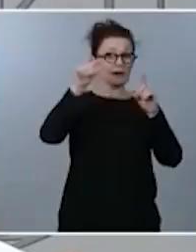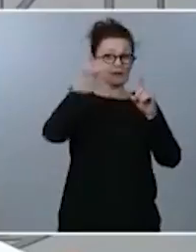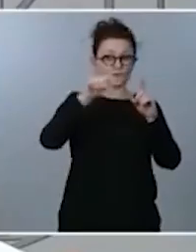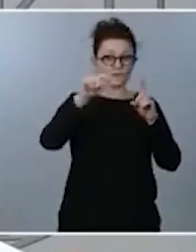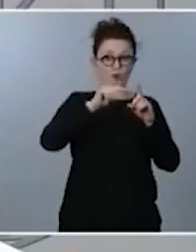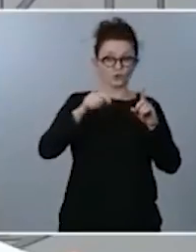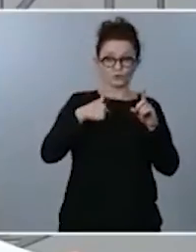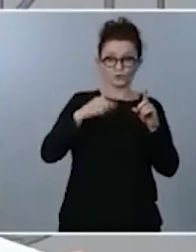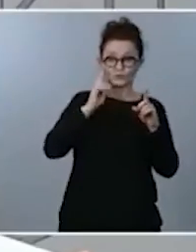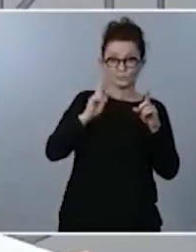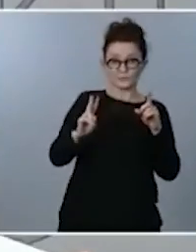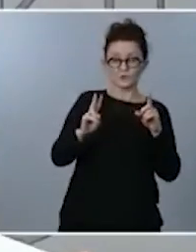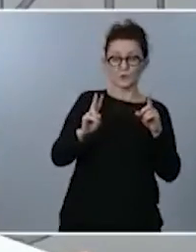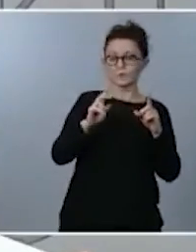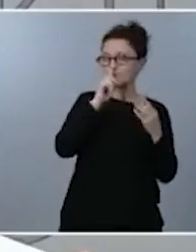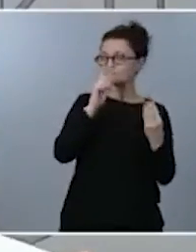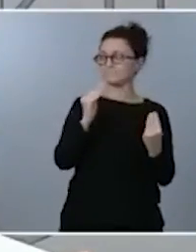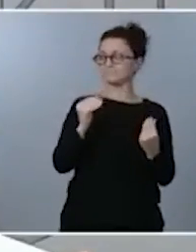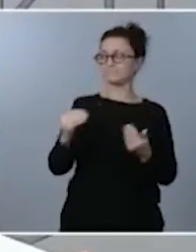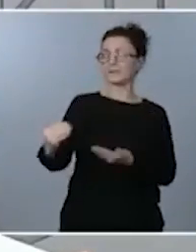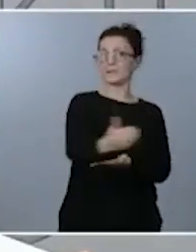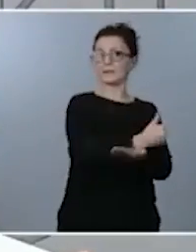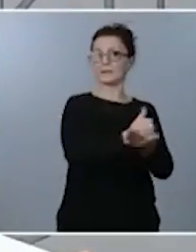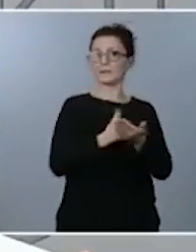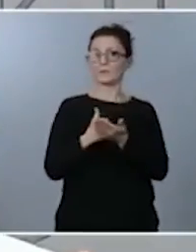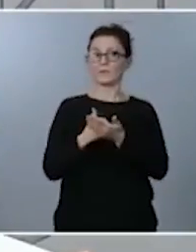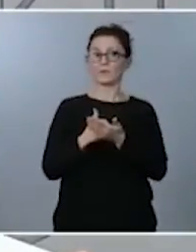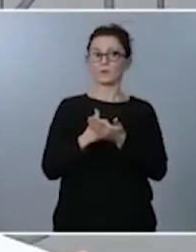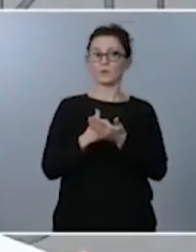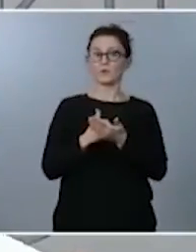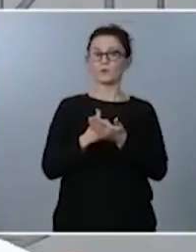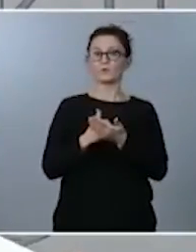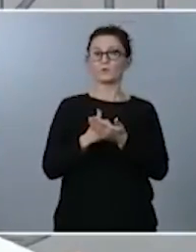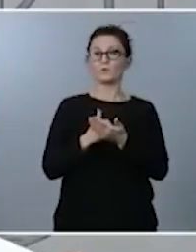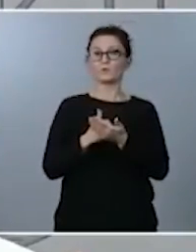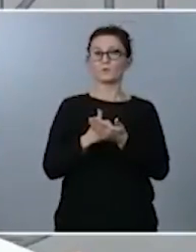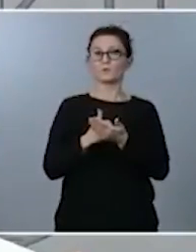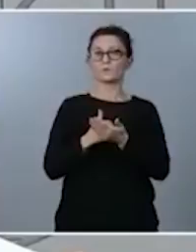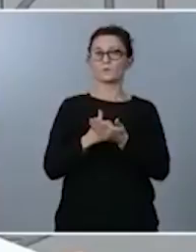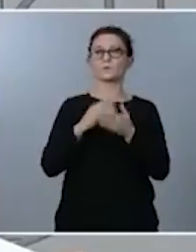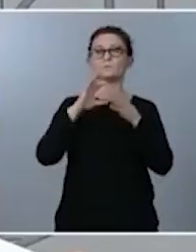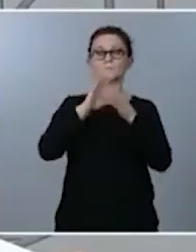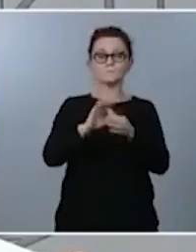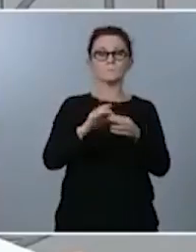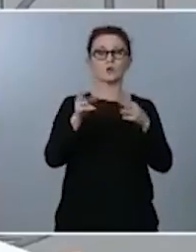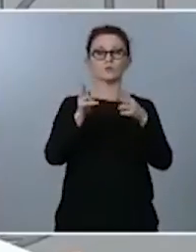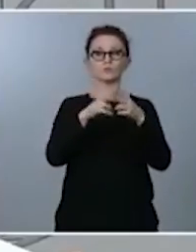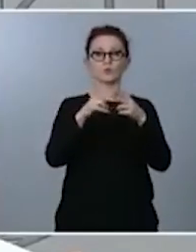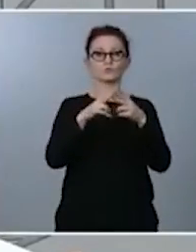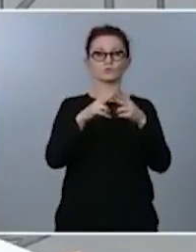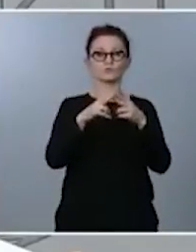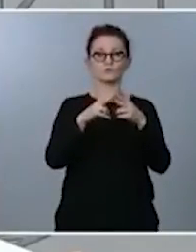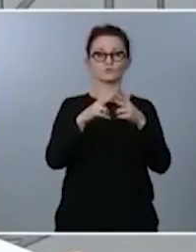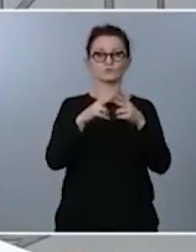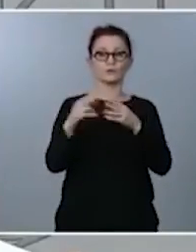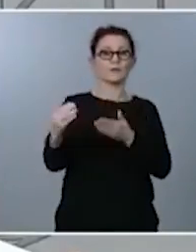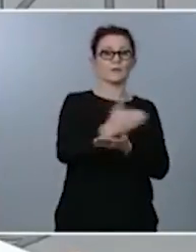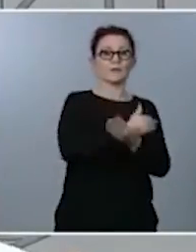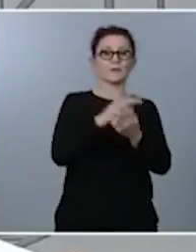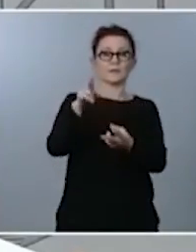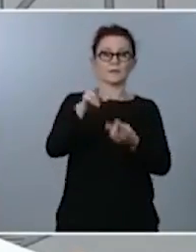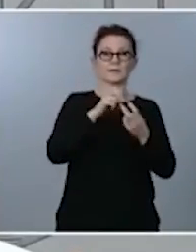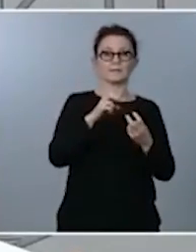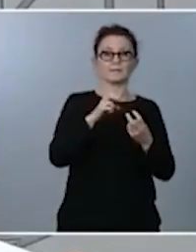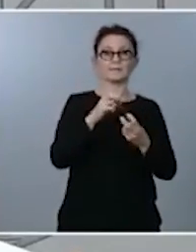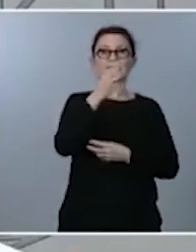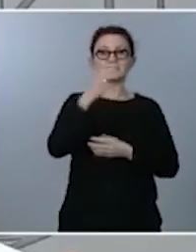previsión de recaudación en concreto en relación con los dos puntos de rentas de 300.000 y tres puntos las